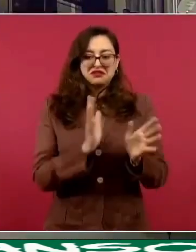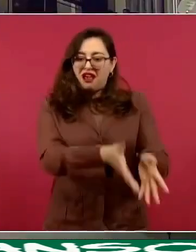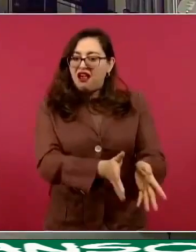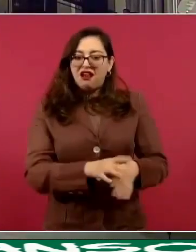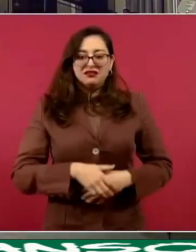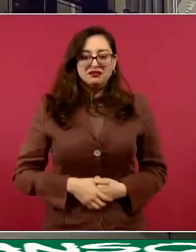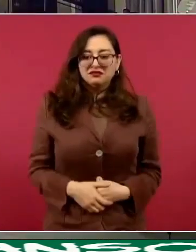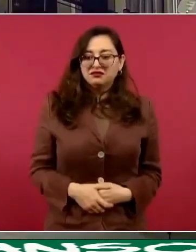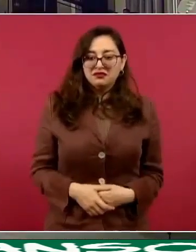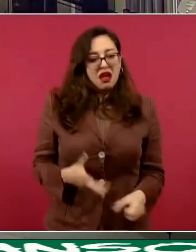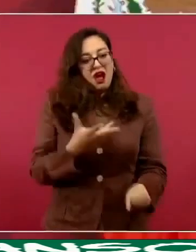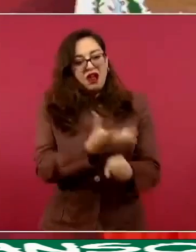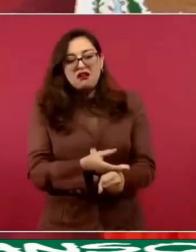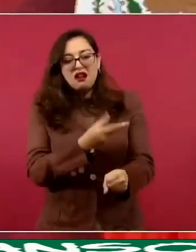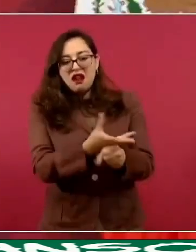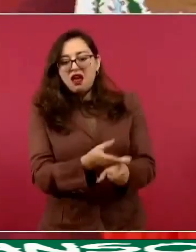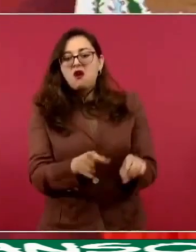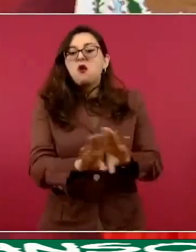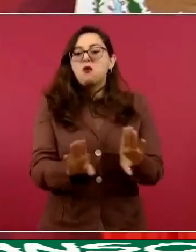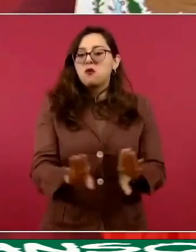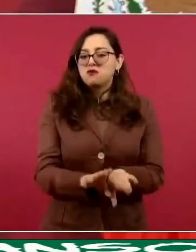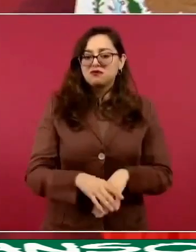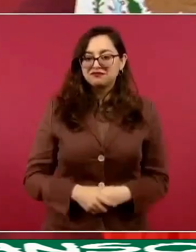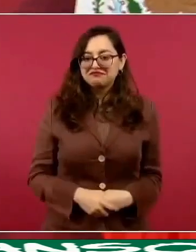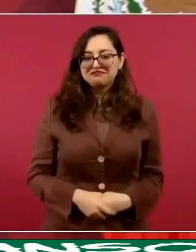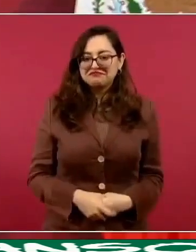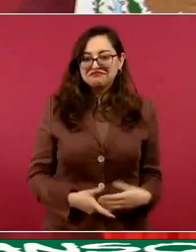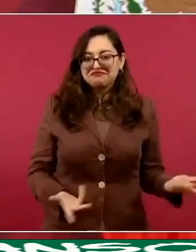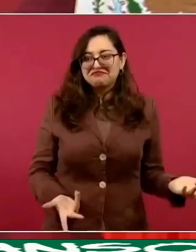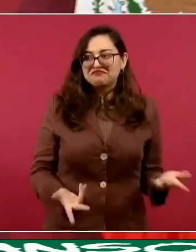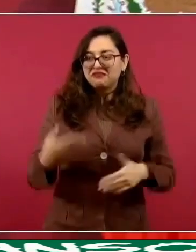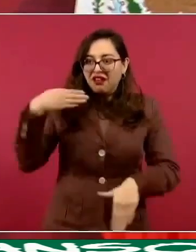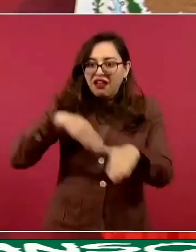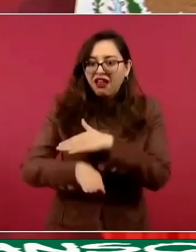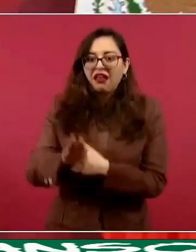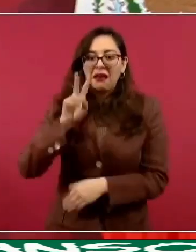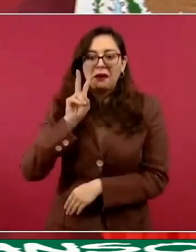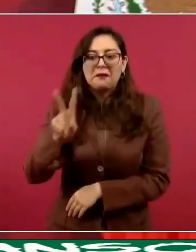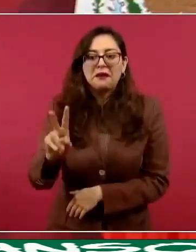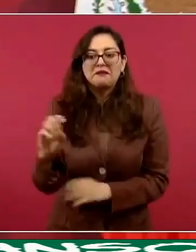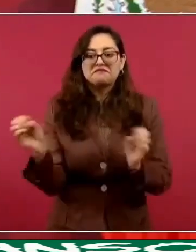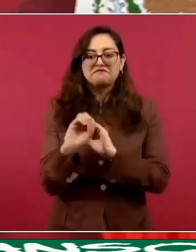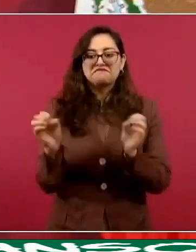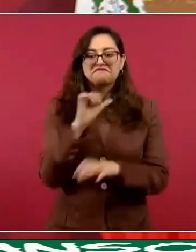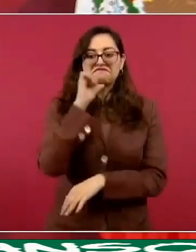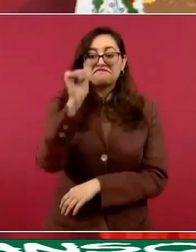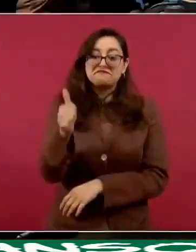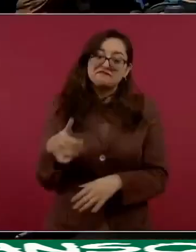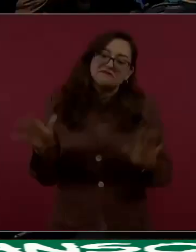entonces a lo mejor se puede hacer algo.